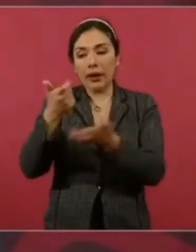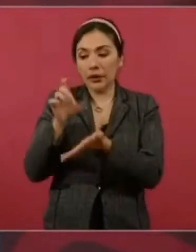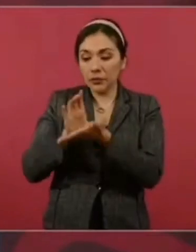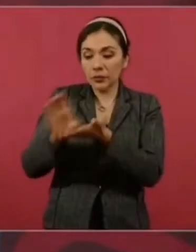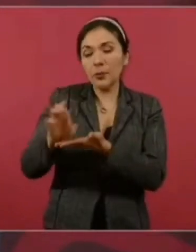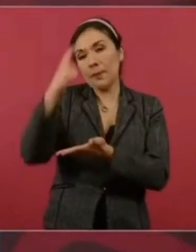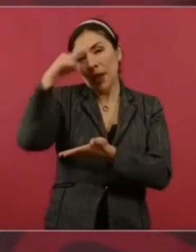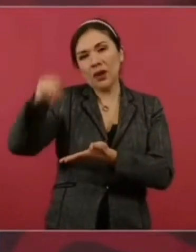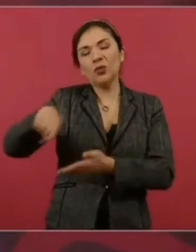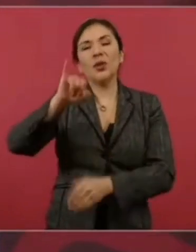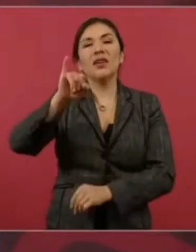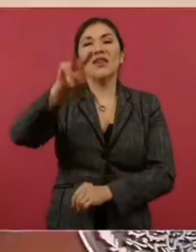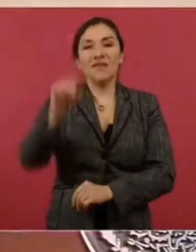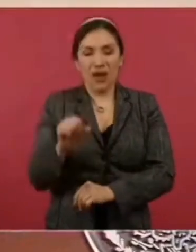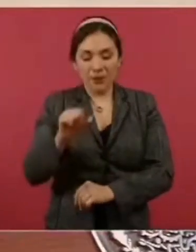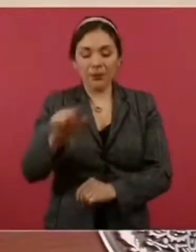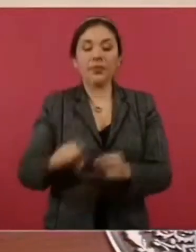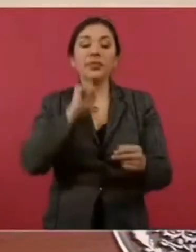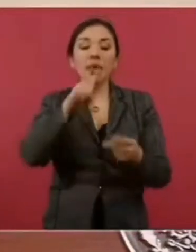entonces